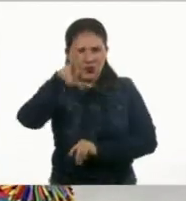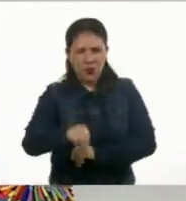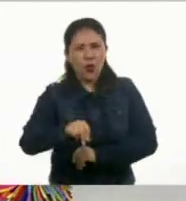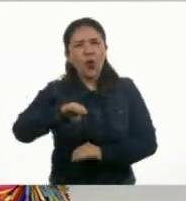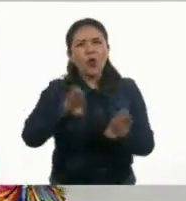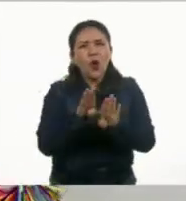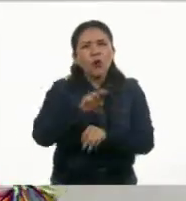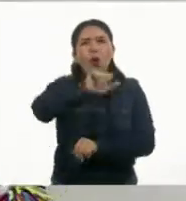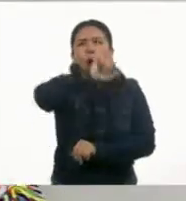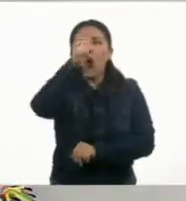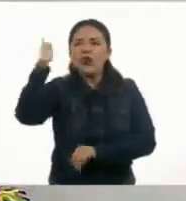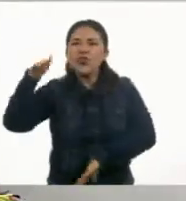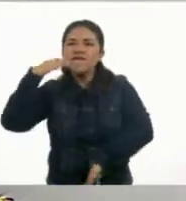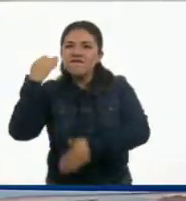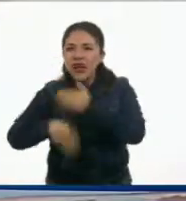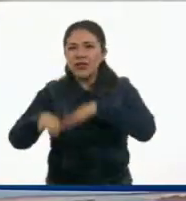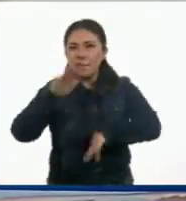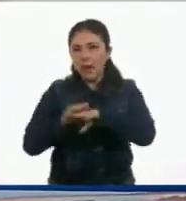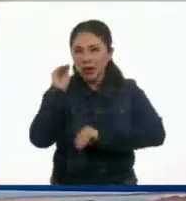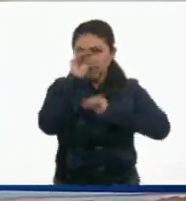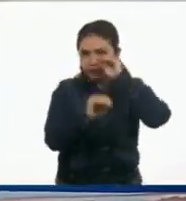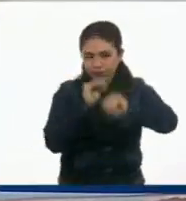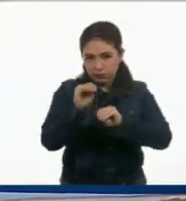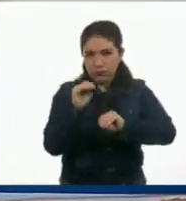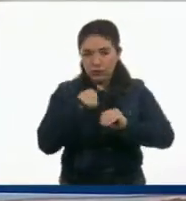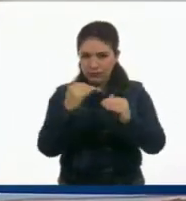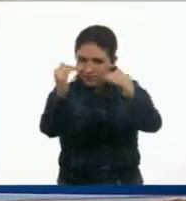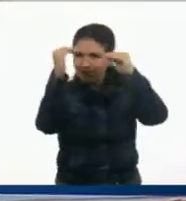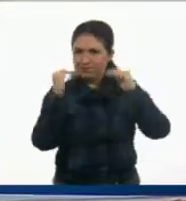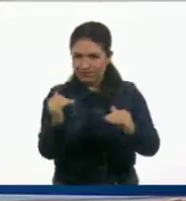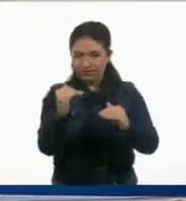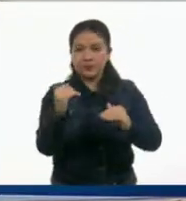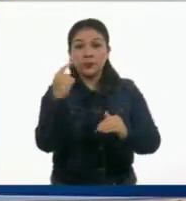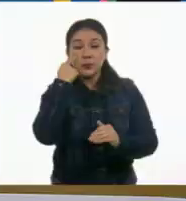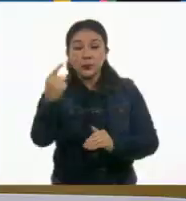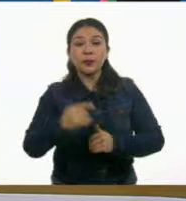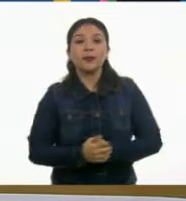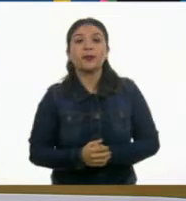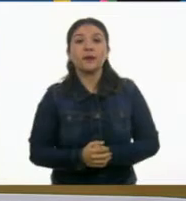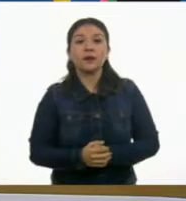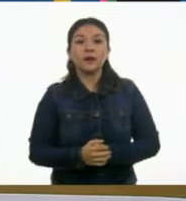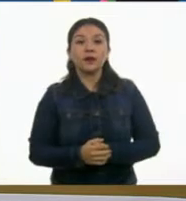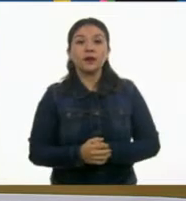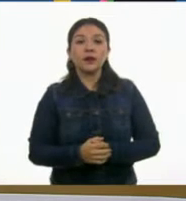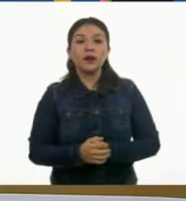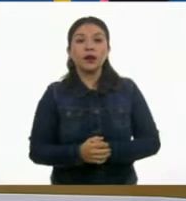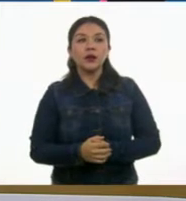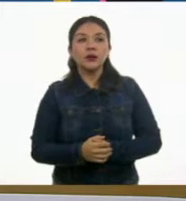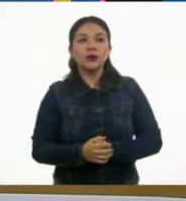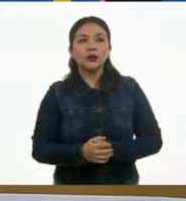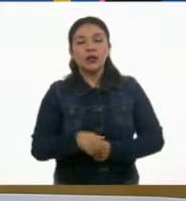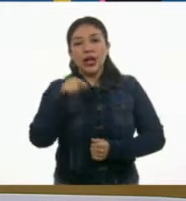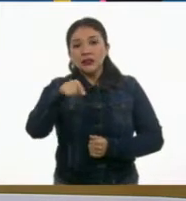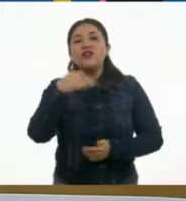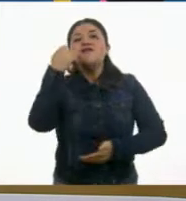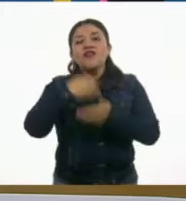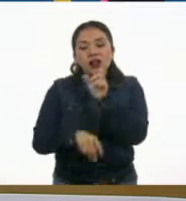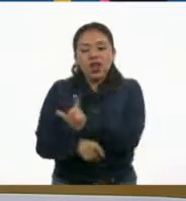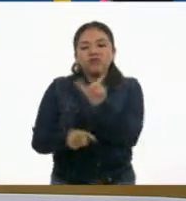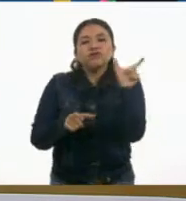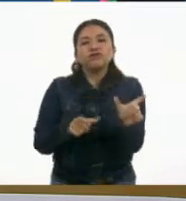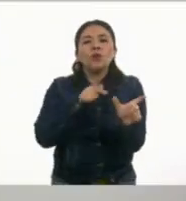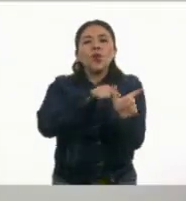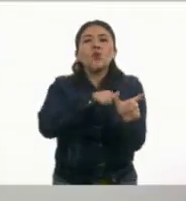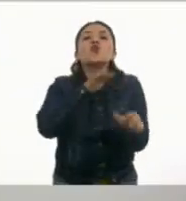las otras que faltan de acomodar. Vamos a bajarla un poquito, a ver, porque si esta va a ir después de otra, pues vamos a buscar cuál sería la otra.